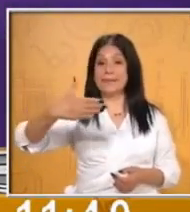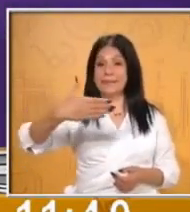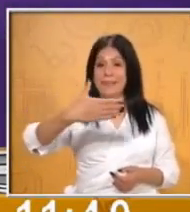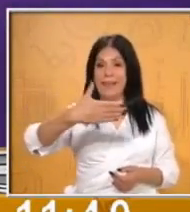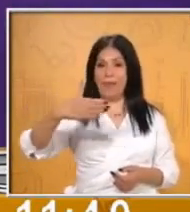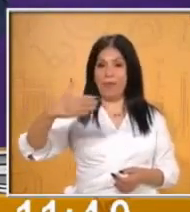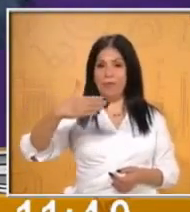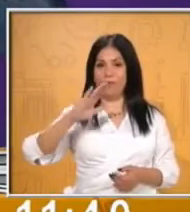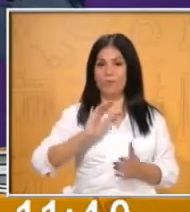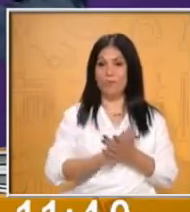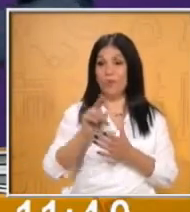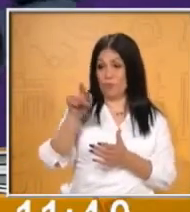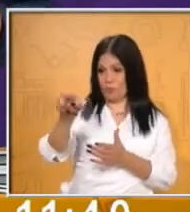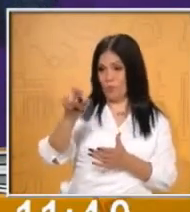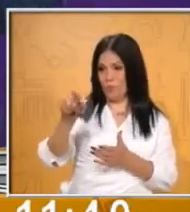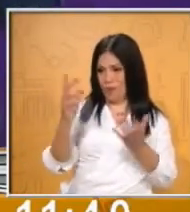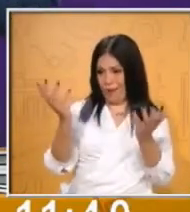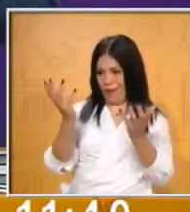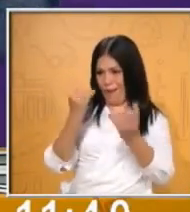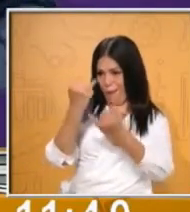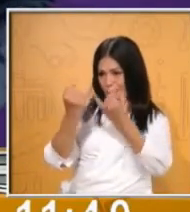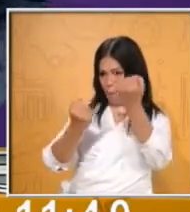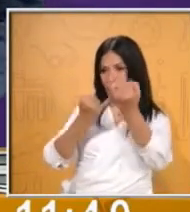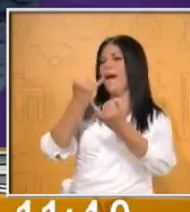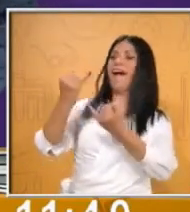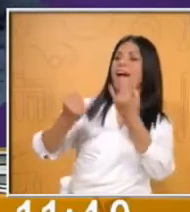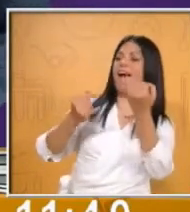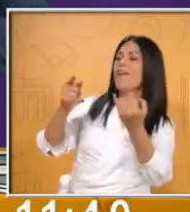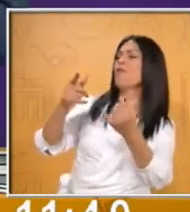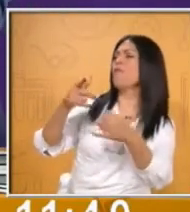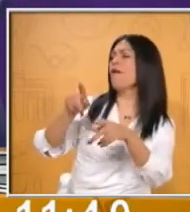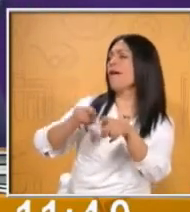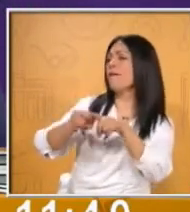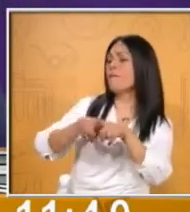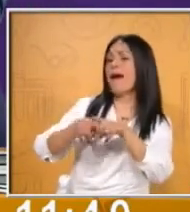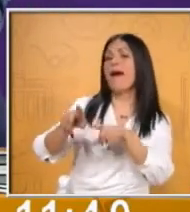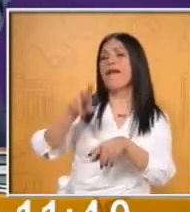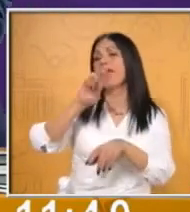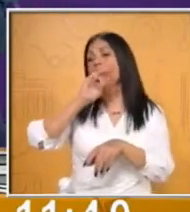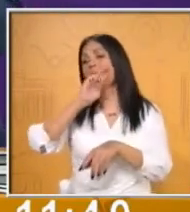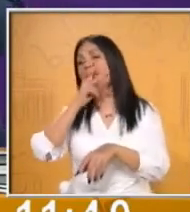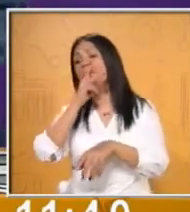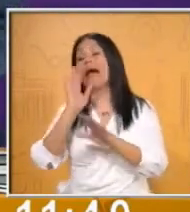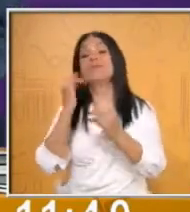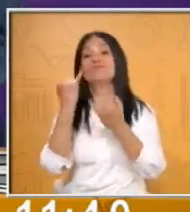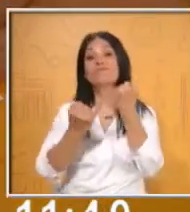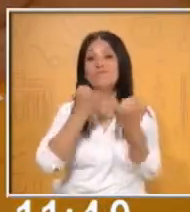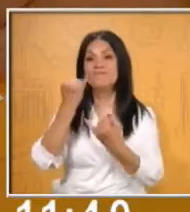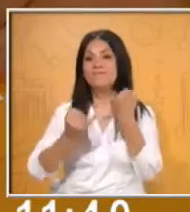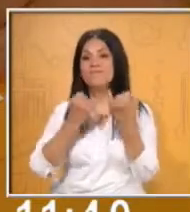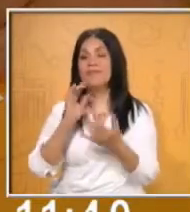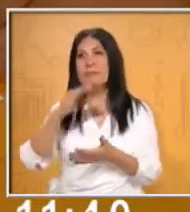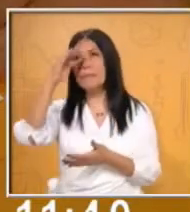Compártenos. Recuerda tomar fotos y subirlas con el hashtag Escuela TV. Una, dos, tres.